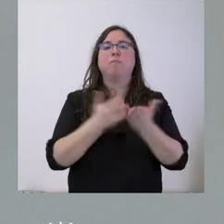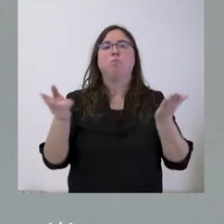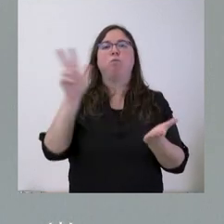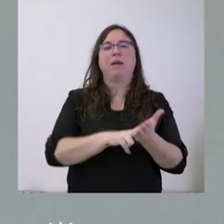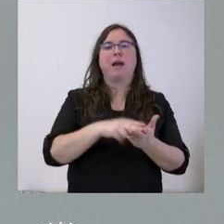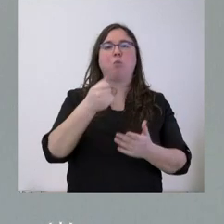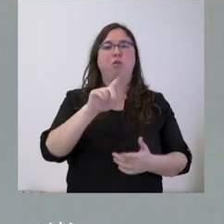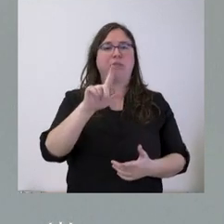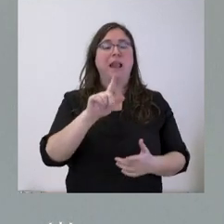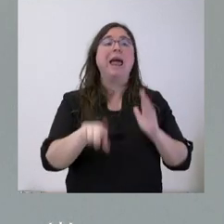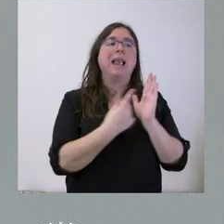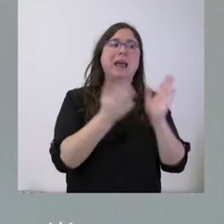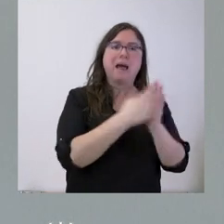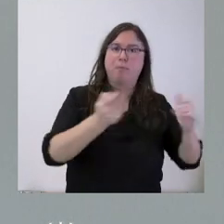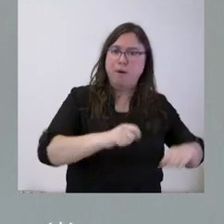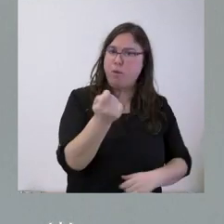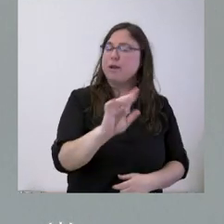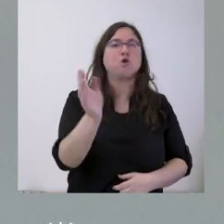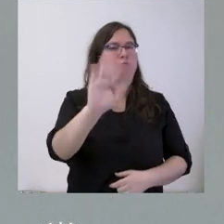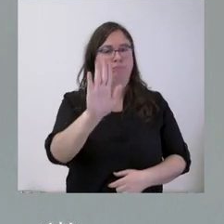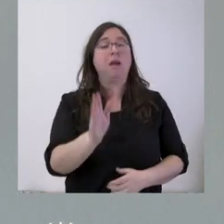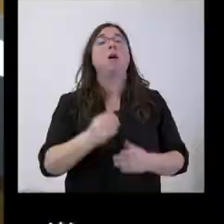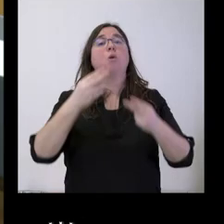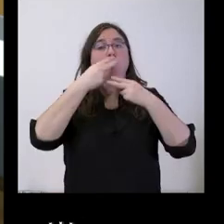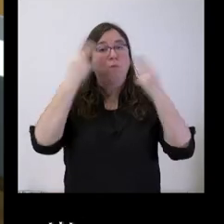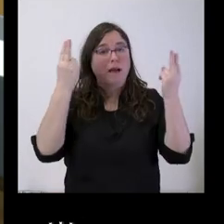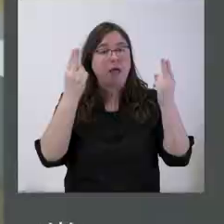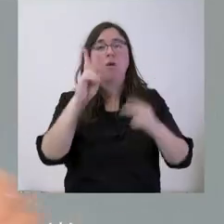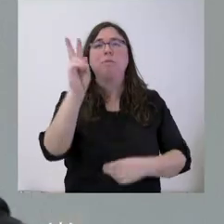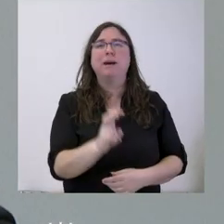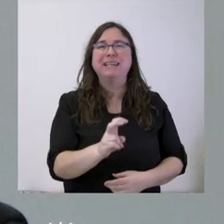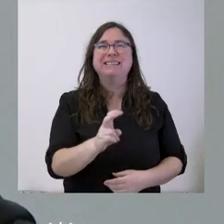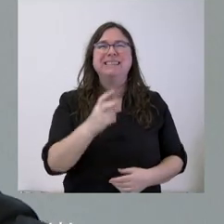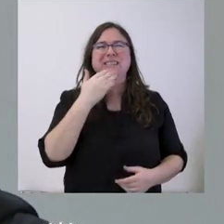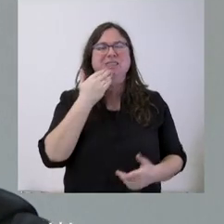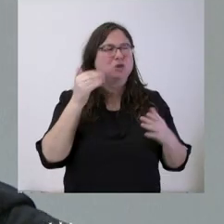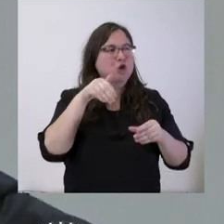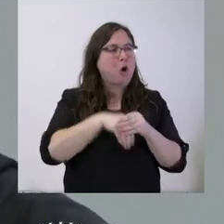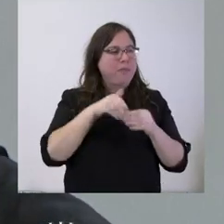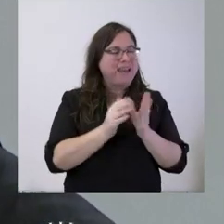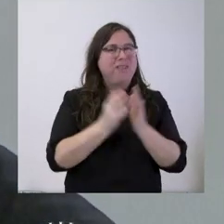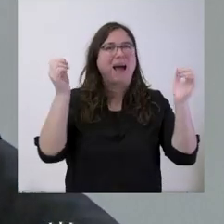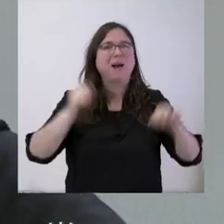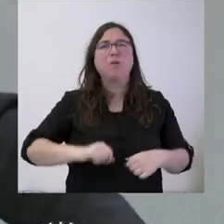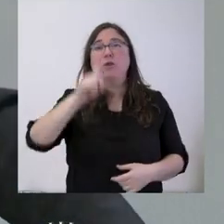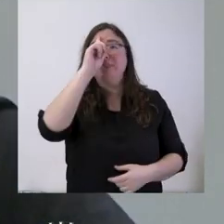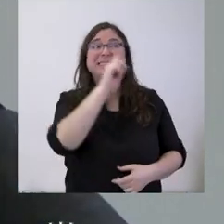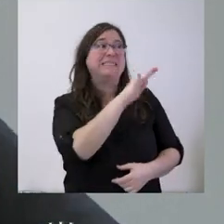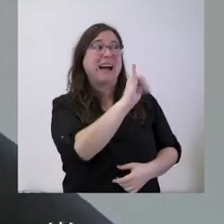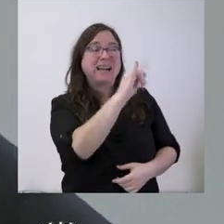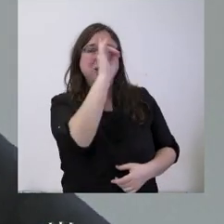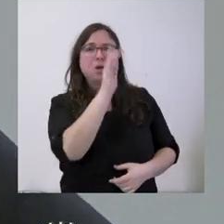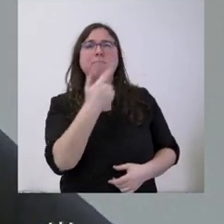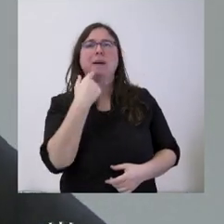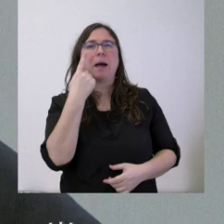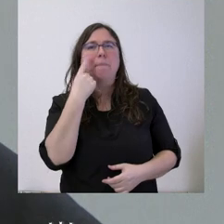que se aprobara la ley? No, en cuanto se publique. No recuerdo el contenido exacto del acuerdo. No sé si lo tenéis por ahí para ver